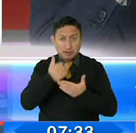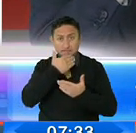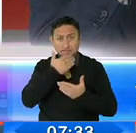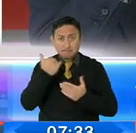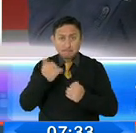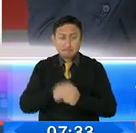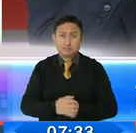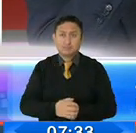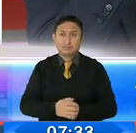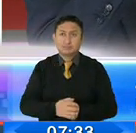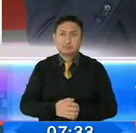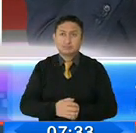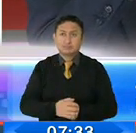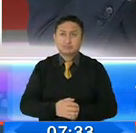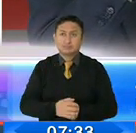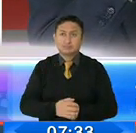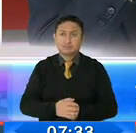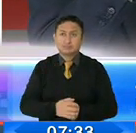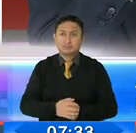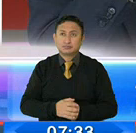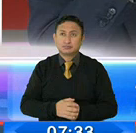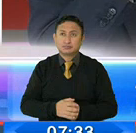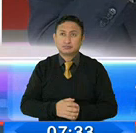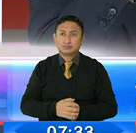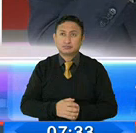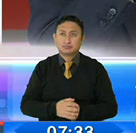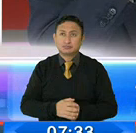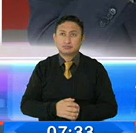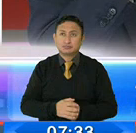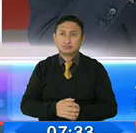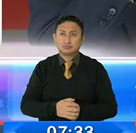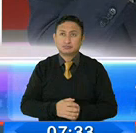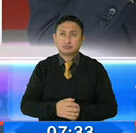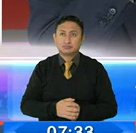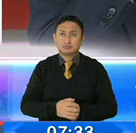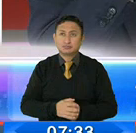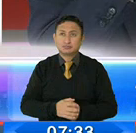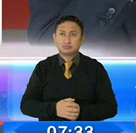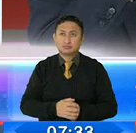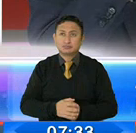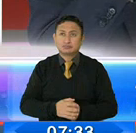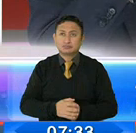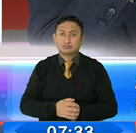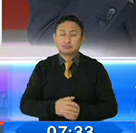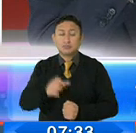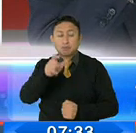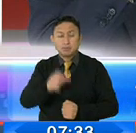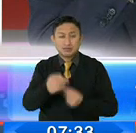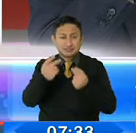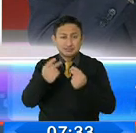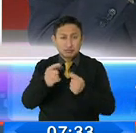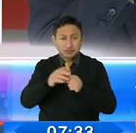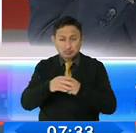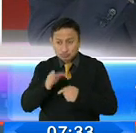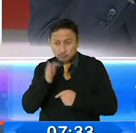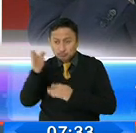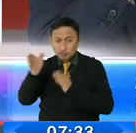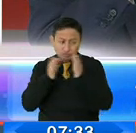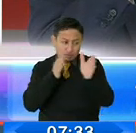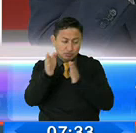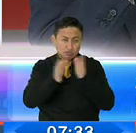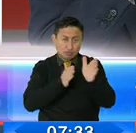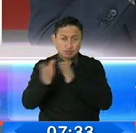desplazamiento de las personas y también evitar que